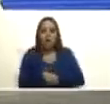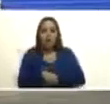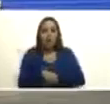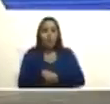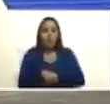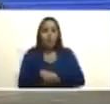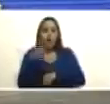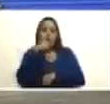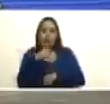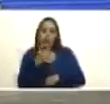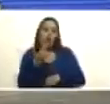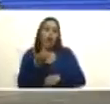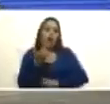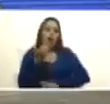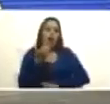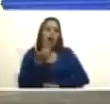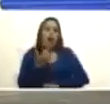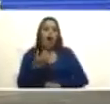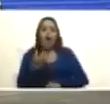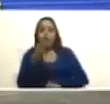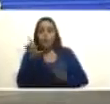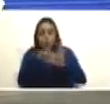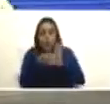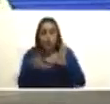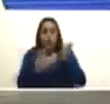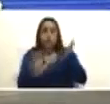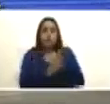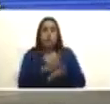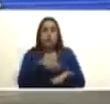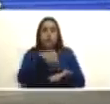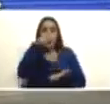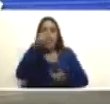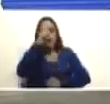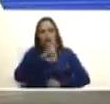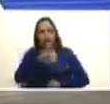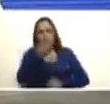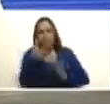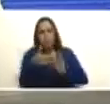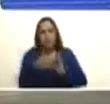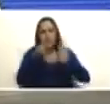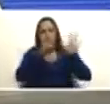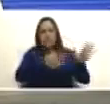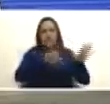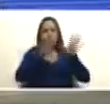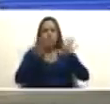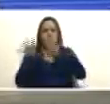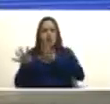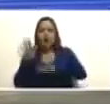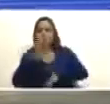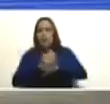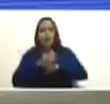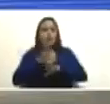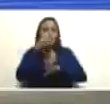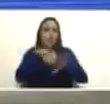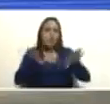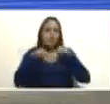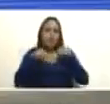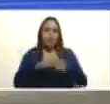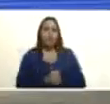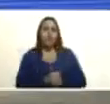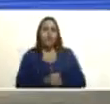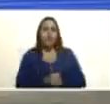1899 por ser nulo e írrito posición sólida